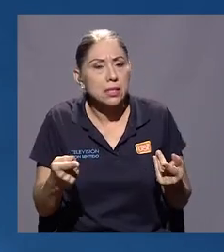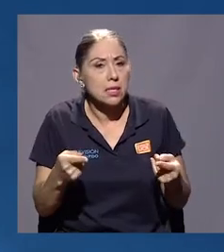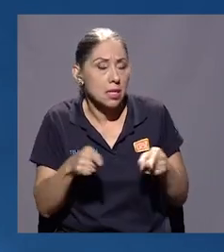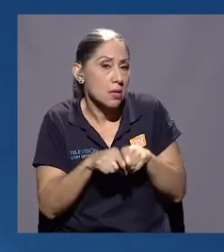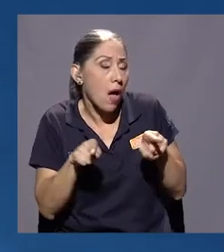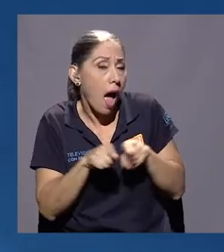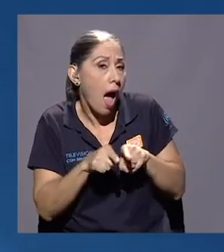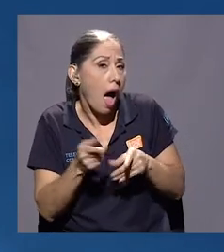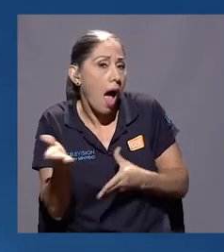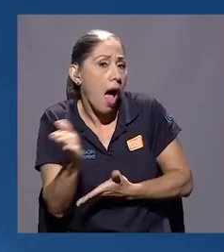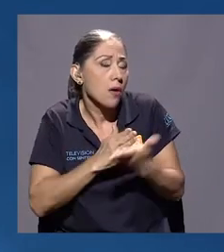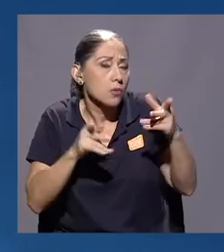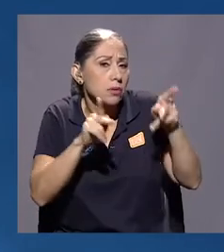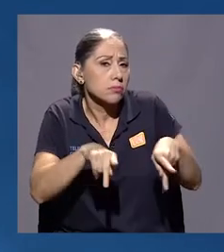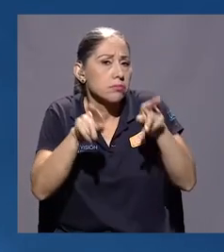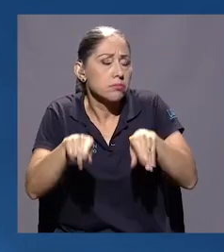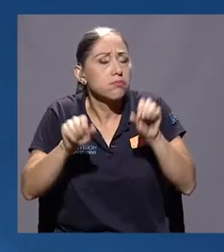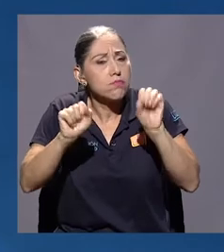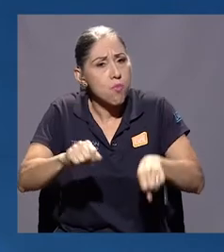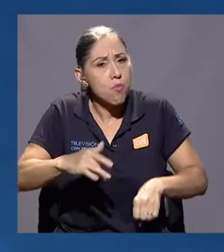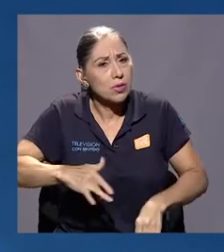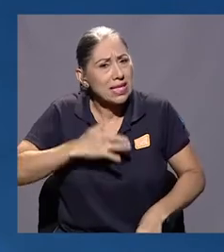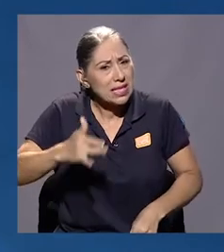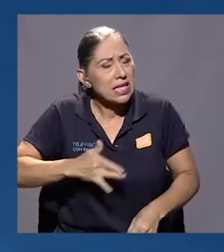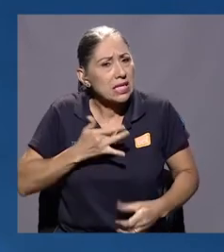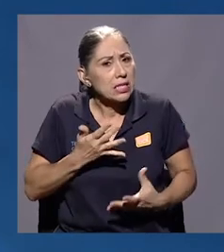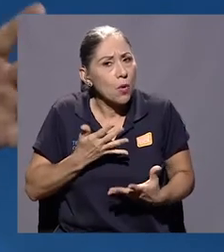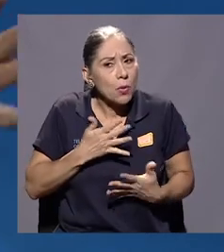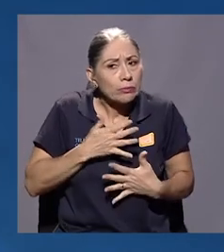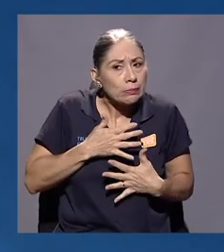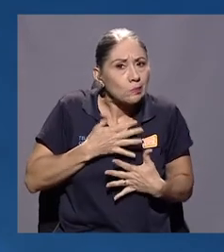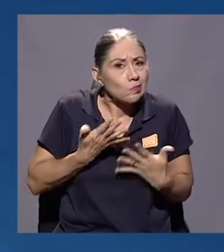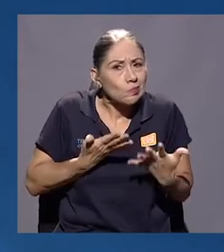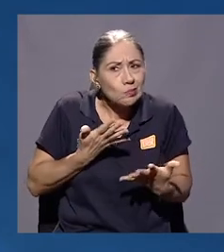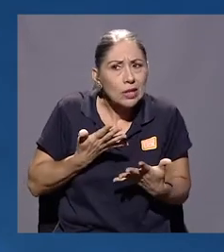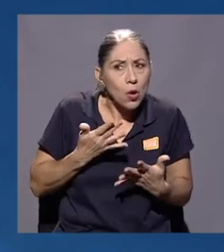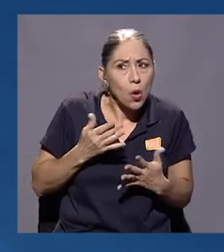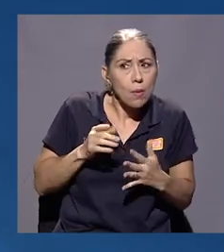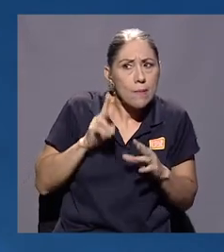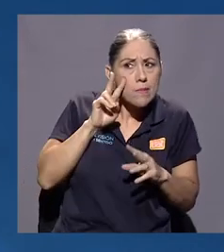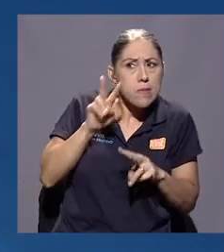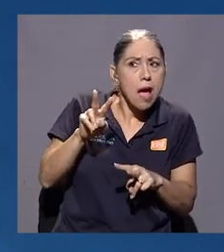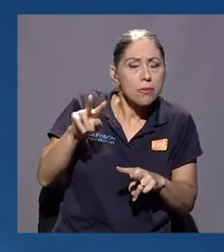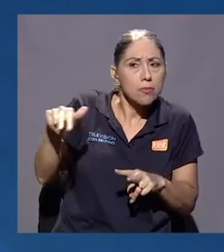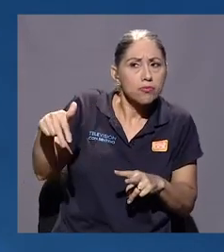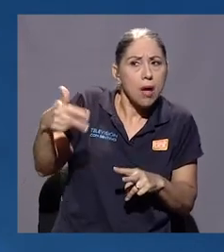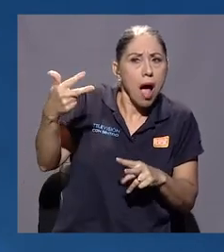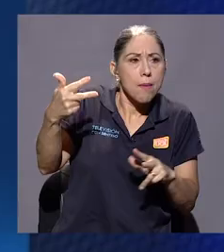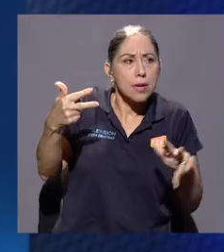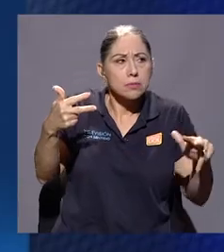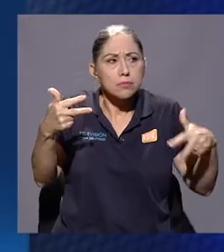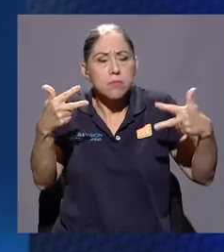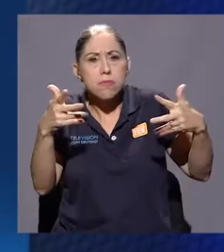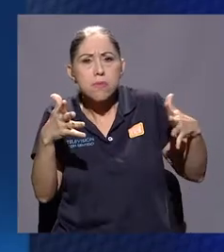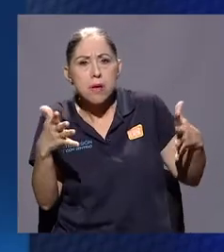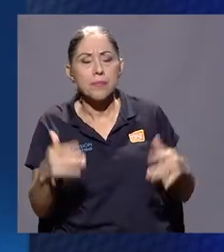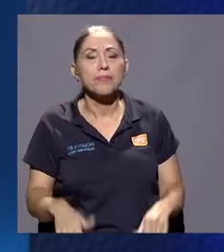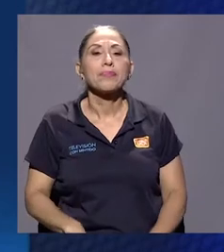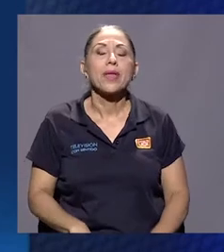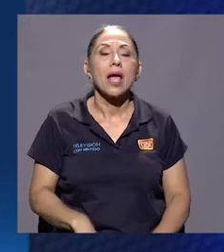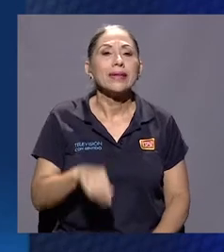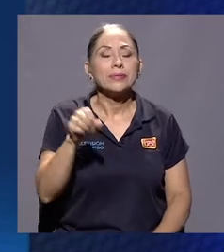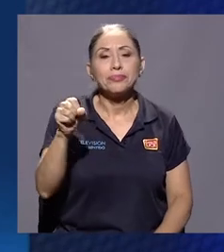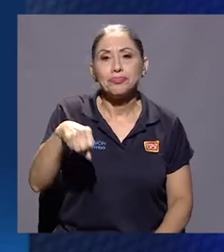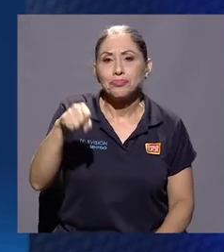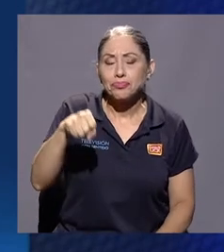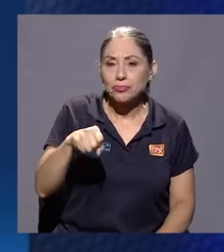algunas personas hasta sentirse intimidadas por la presencia de las cámaras. Sí, bueno, eso fue un tema,